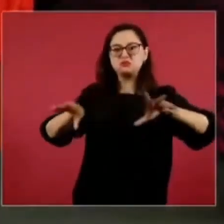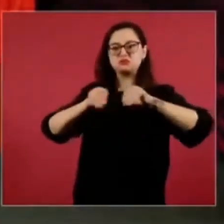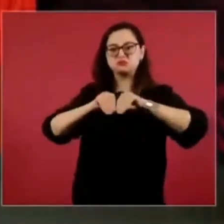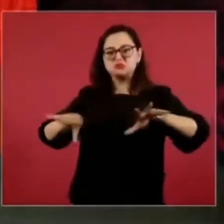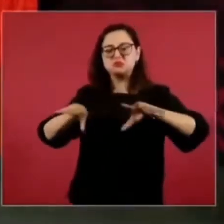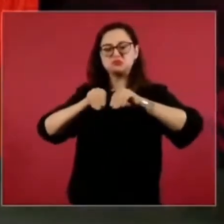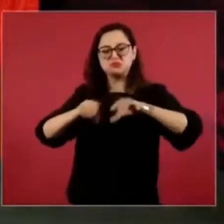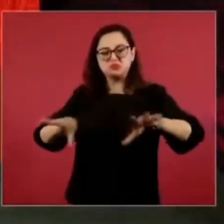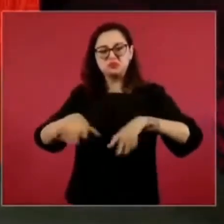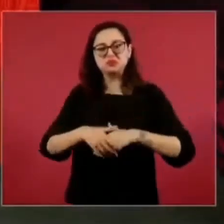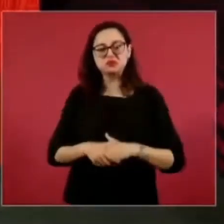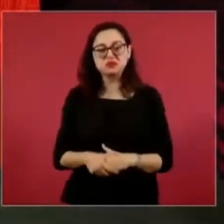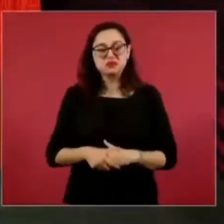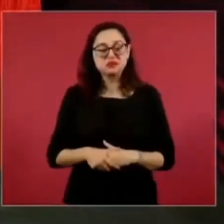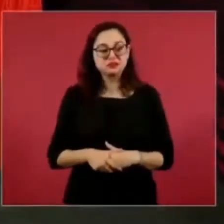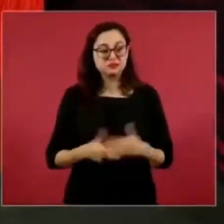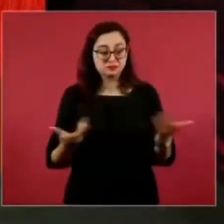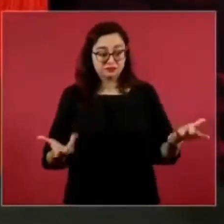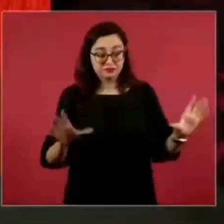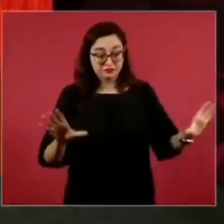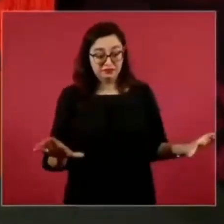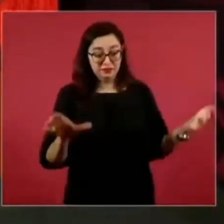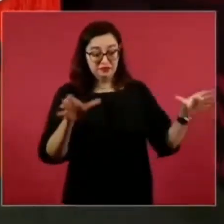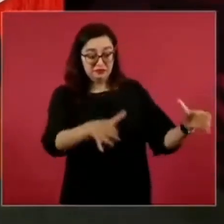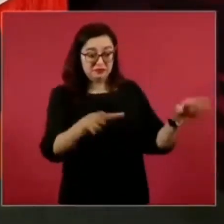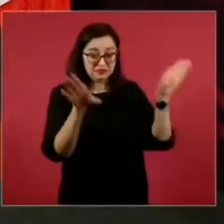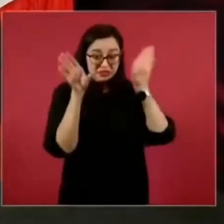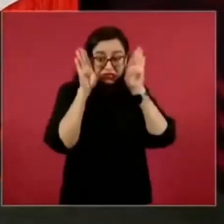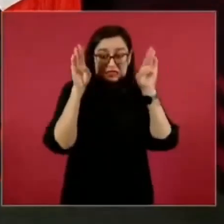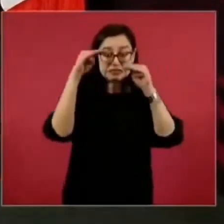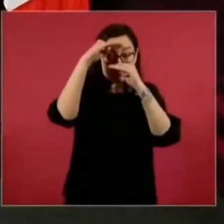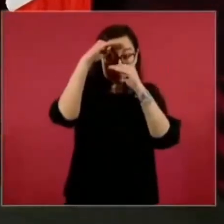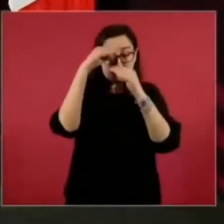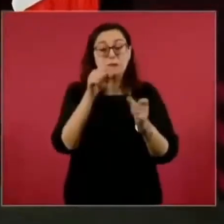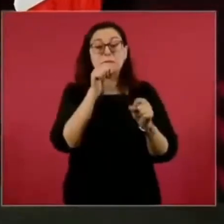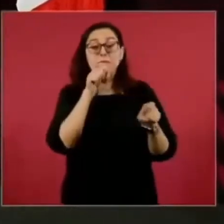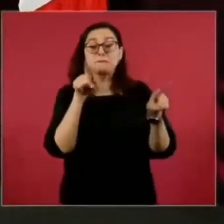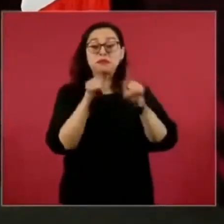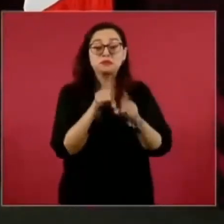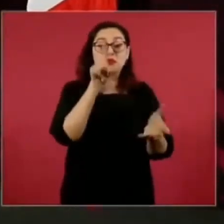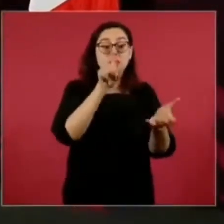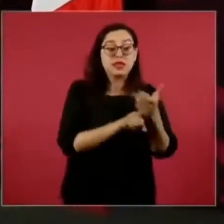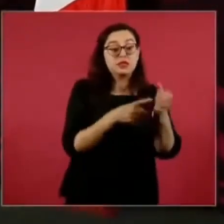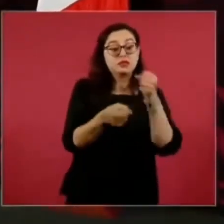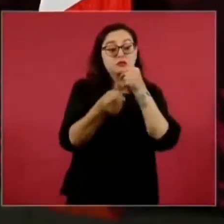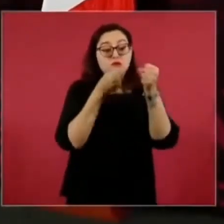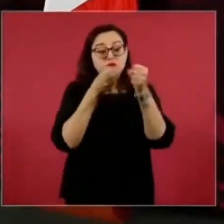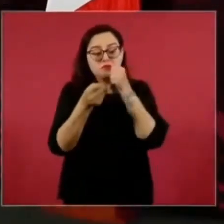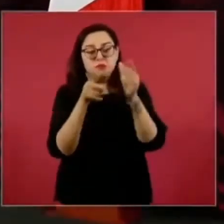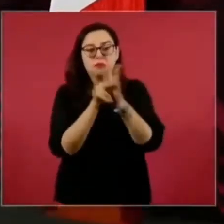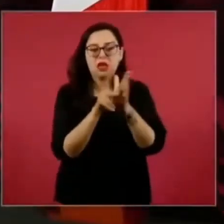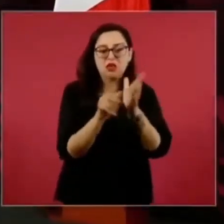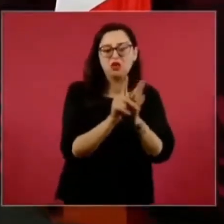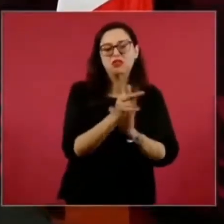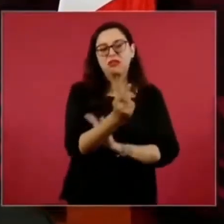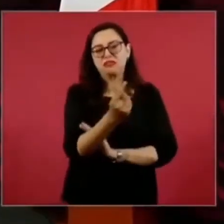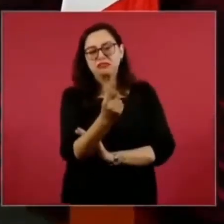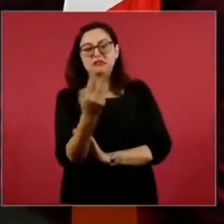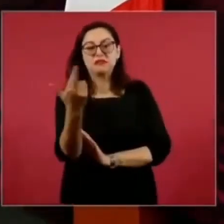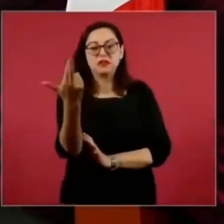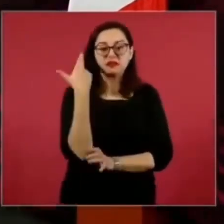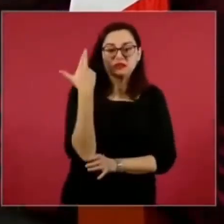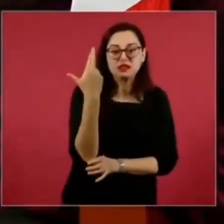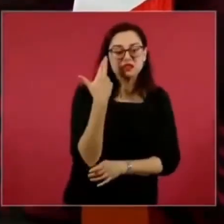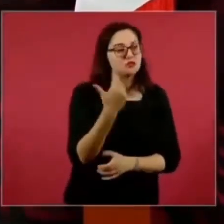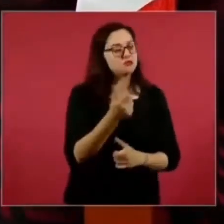conservador y de sus medios, porque yo tenía la esperanza, no la pierdo